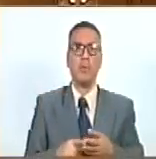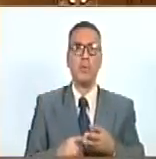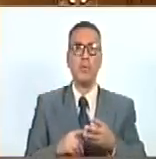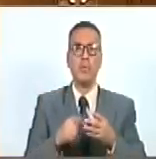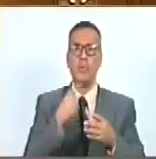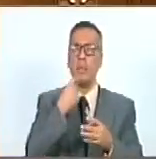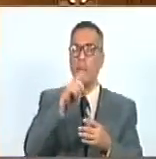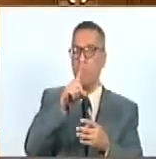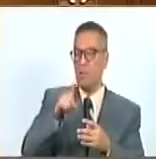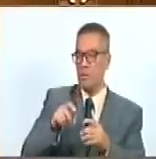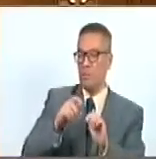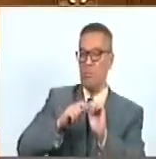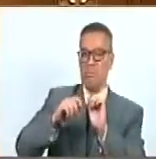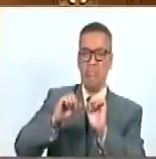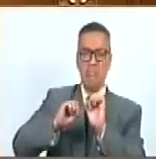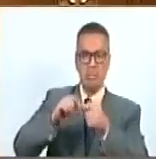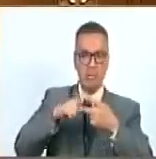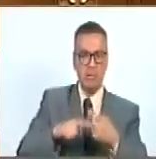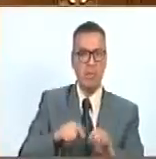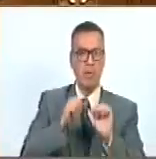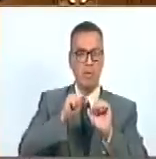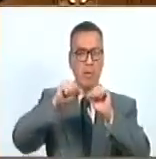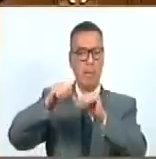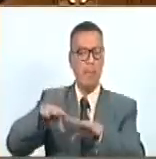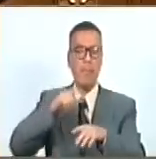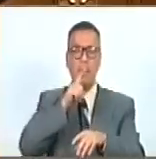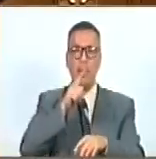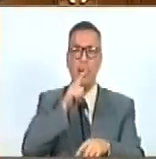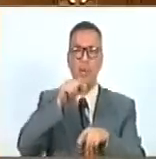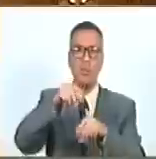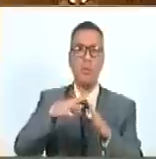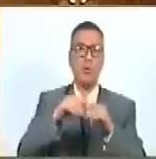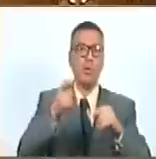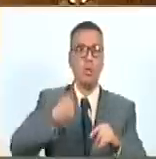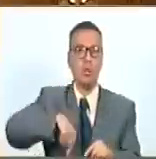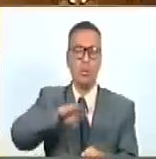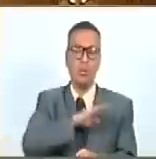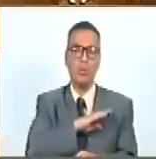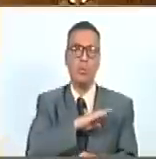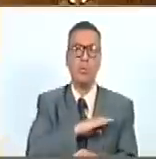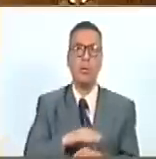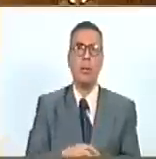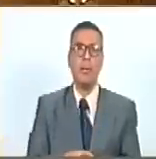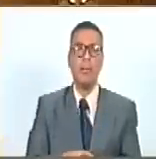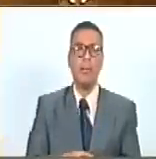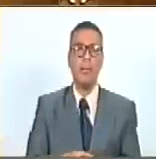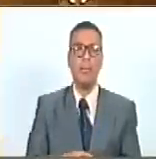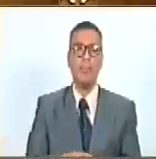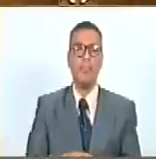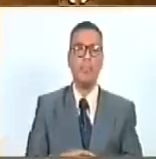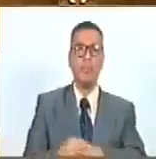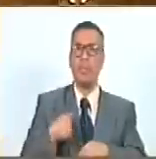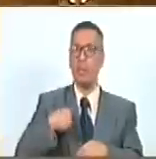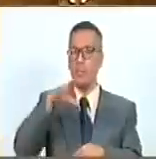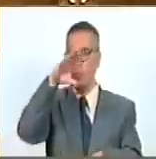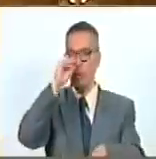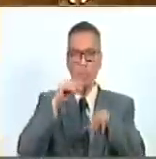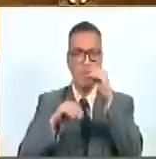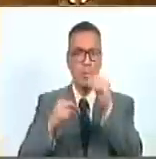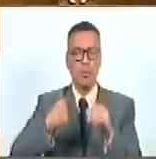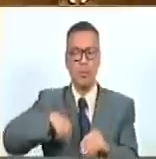cuestionamiento y de desprestigio hacia nosotros. ¿Qué nos enseña